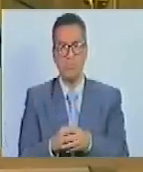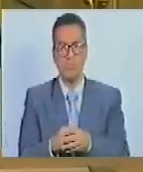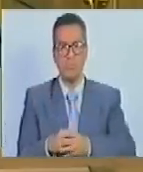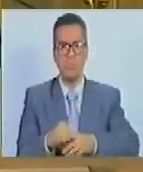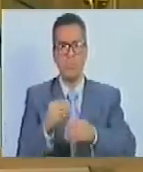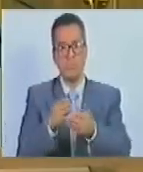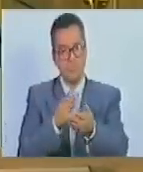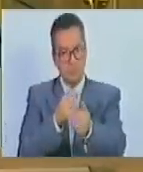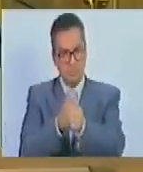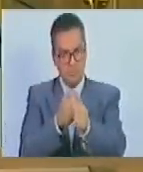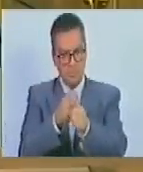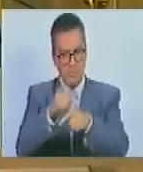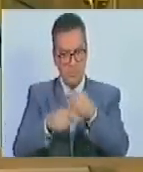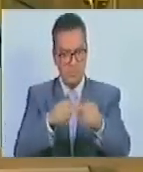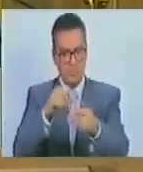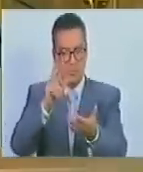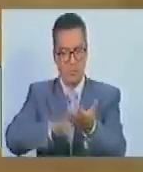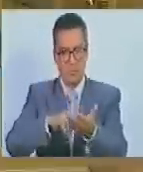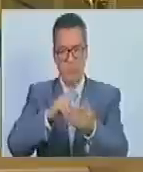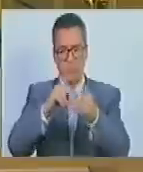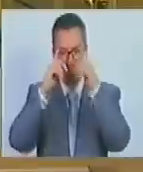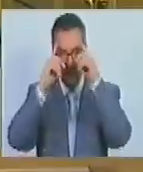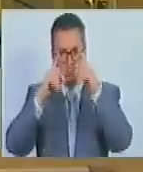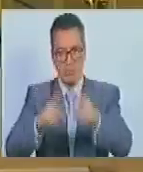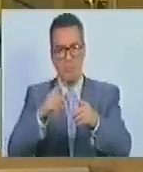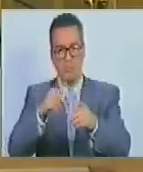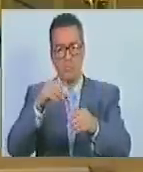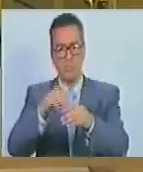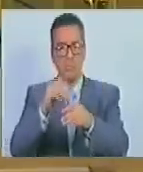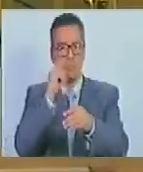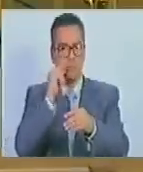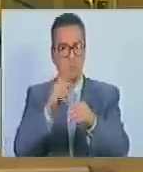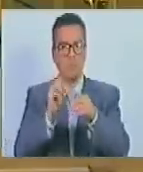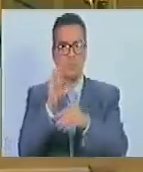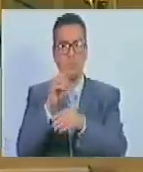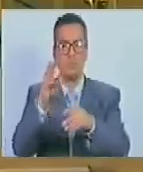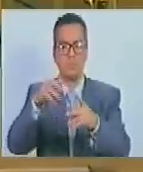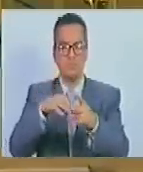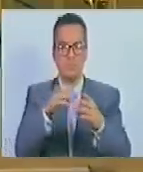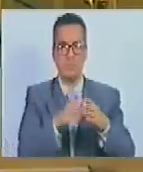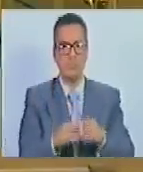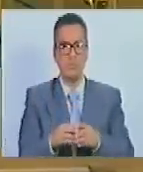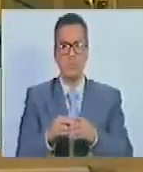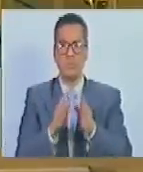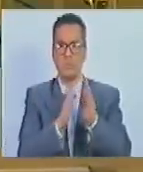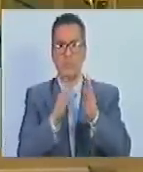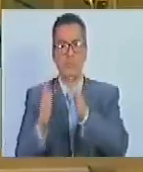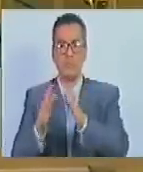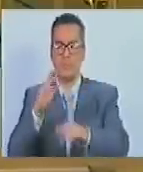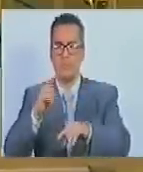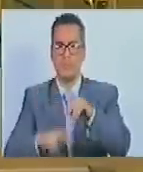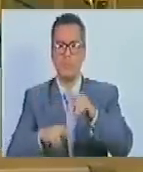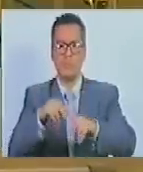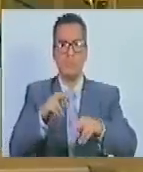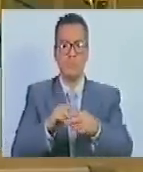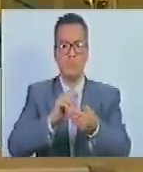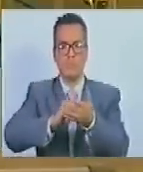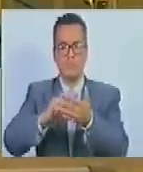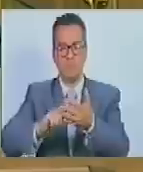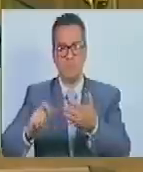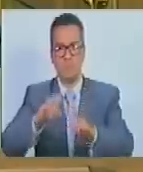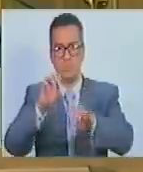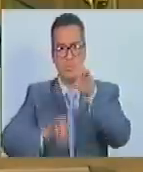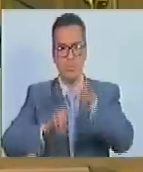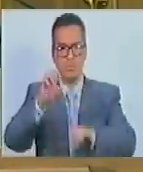seguimiento de las decisiones aprobadas en la asamblea de ciudadanas y ciudadanos dos coordinar la elaboración ejecución y